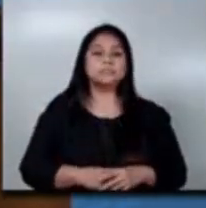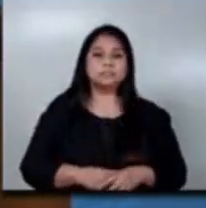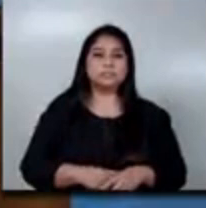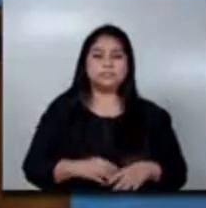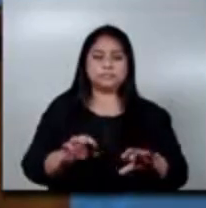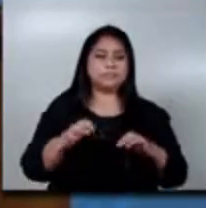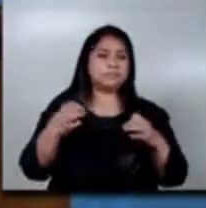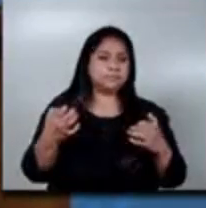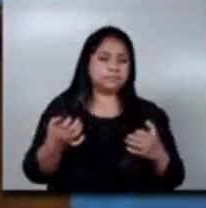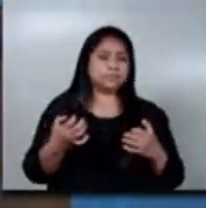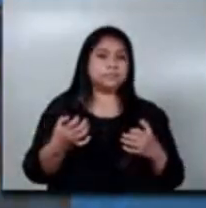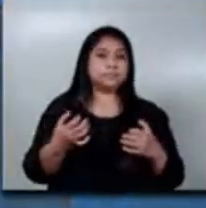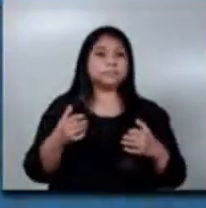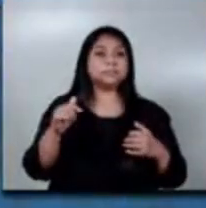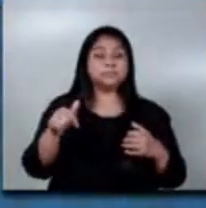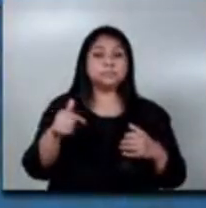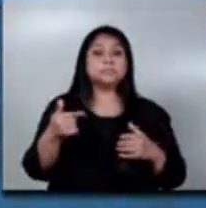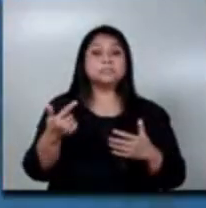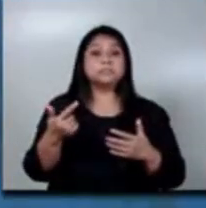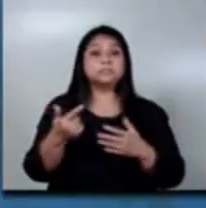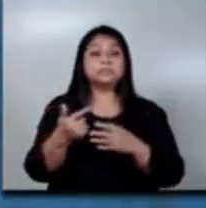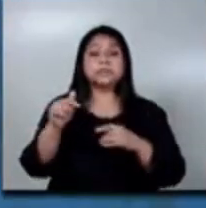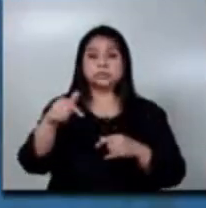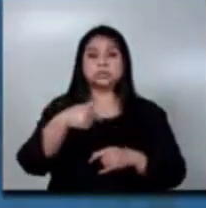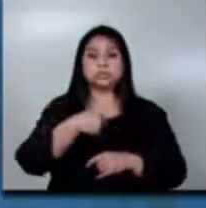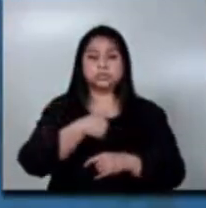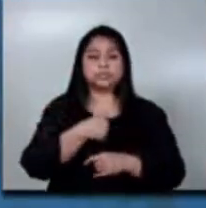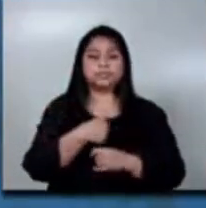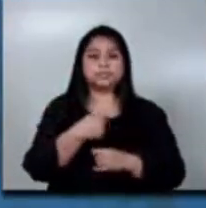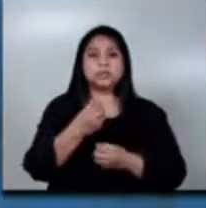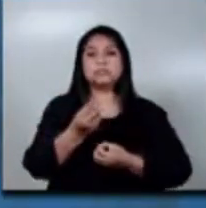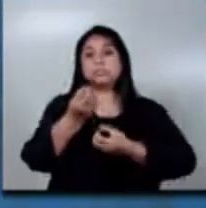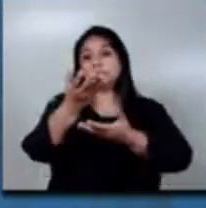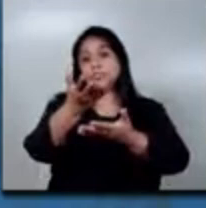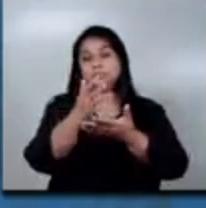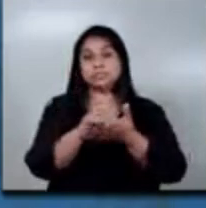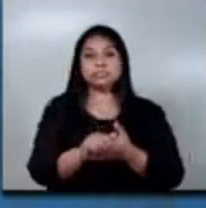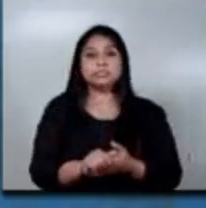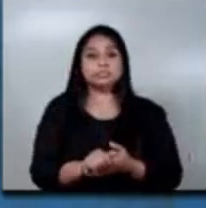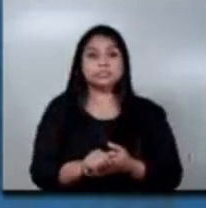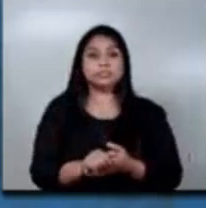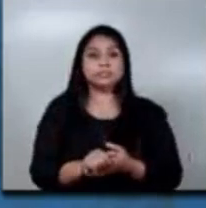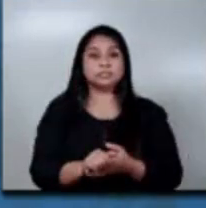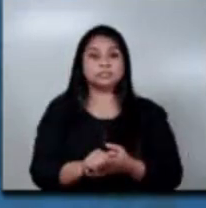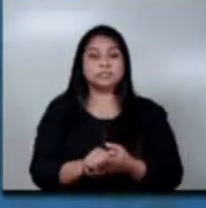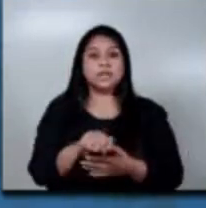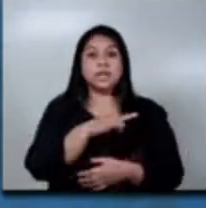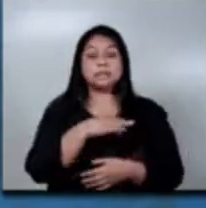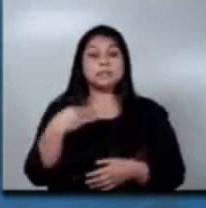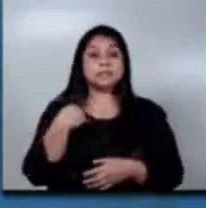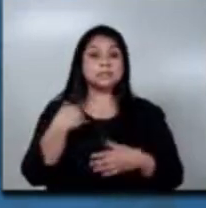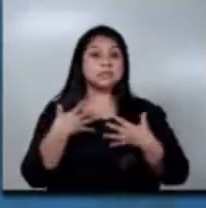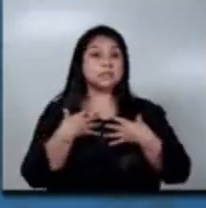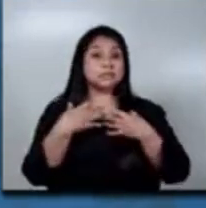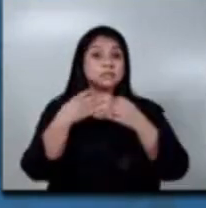Entonces, prácticamente, yo les puedo decir a ustedes que el Ministerio de Salud